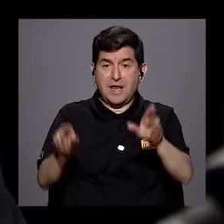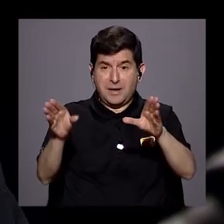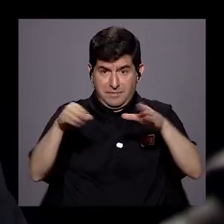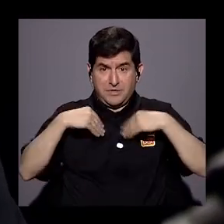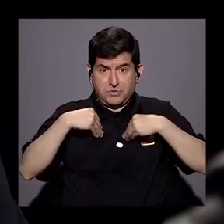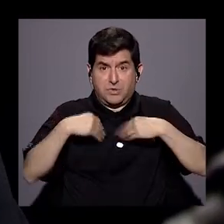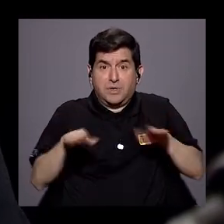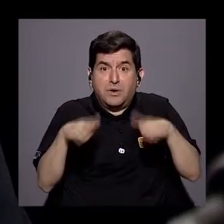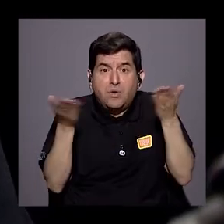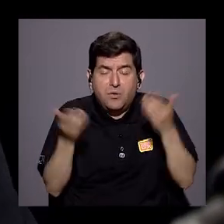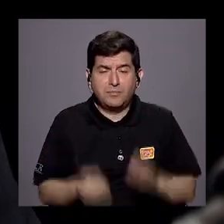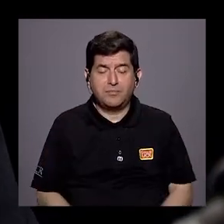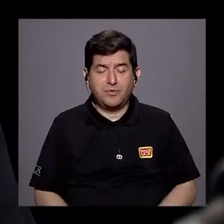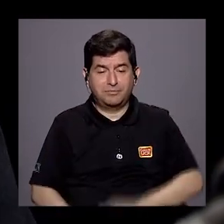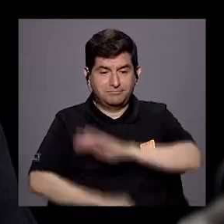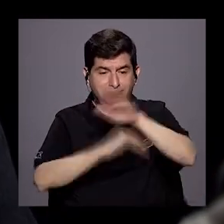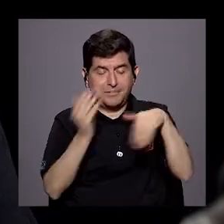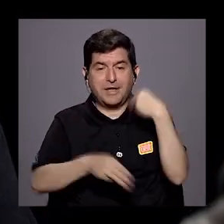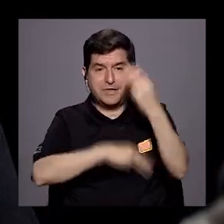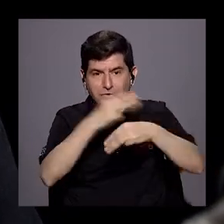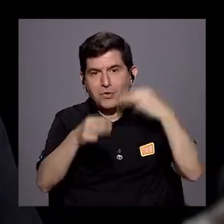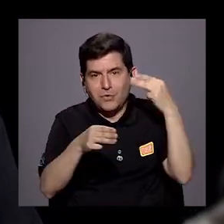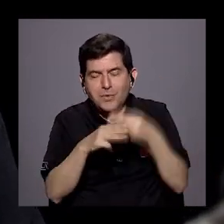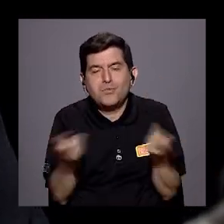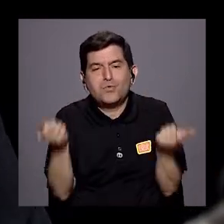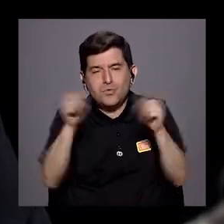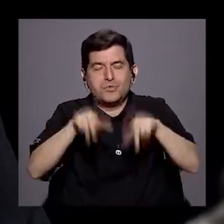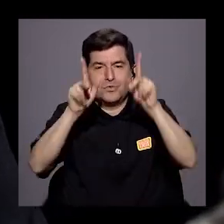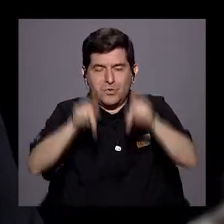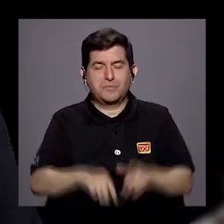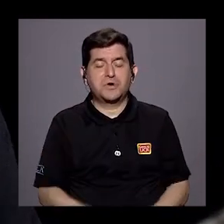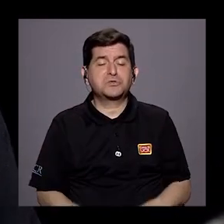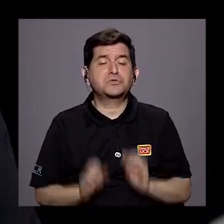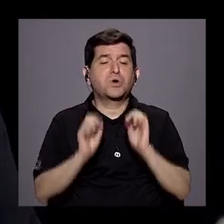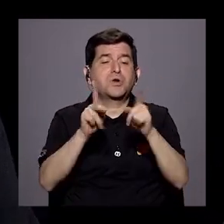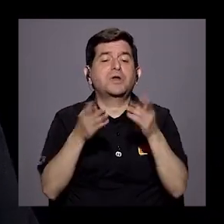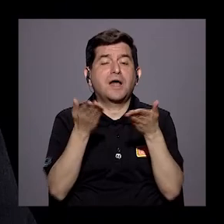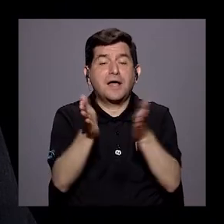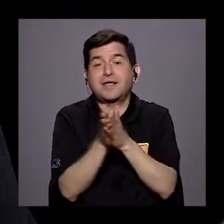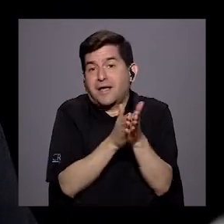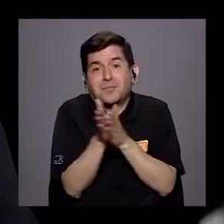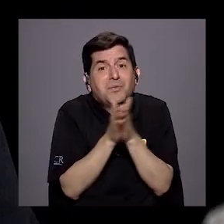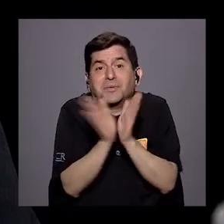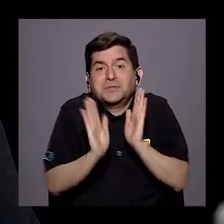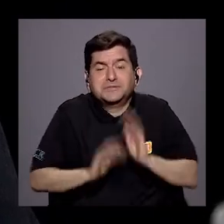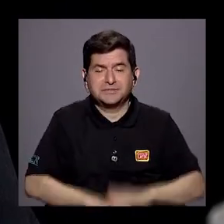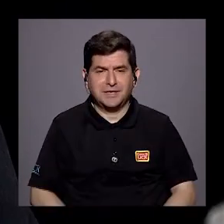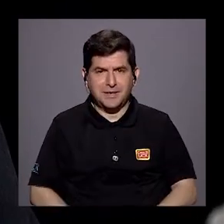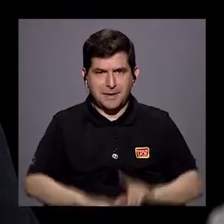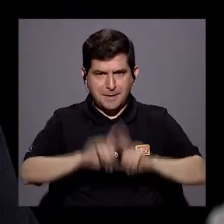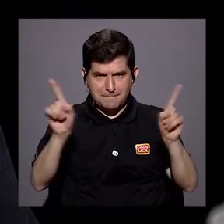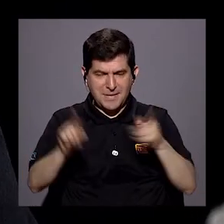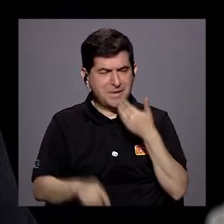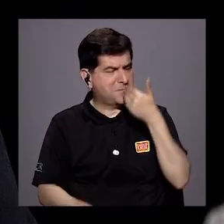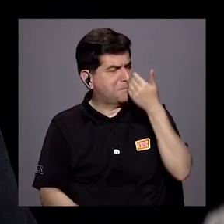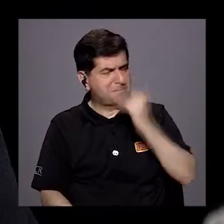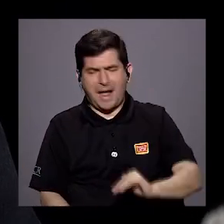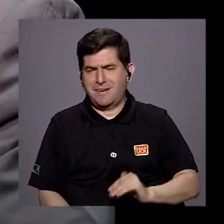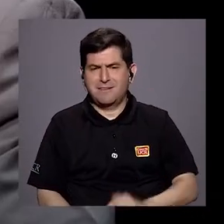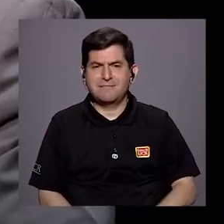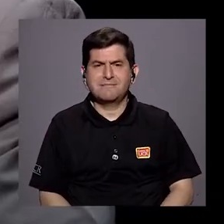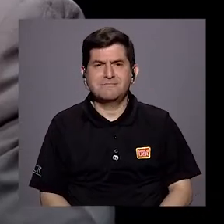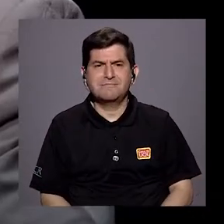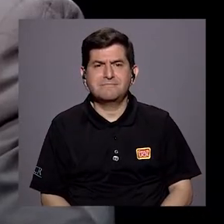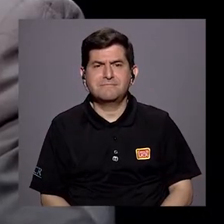eso sucede en todas partes del mundo, ¿verdad? Hay gente que le dan la oportunidad y la aprovecha, ¿verdad? Pero claro que eso está muy mal, ¿verdad?